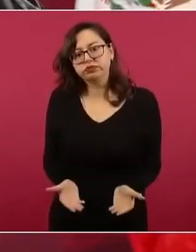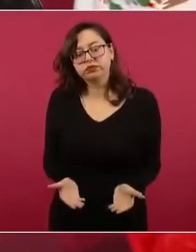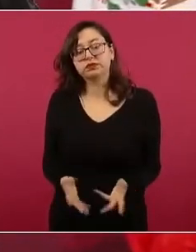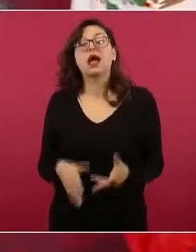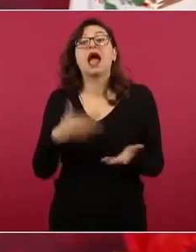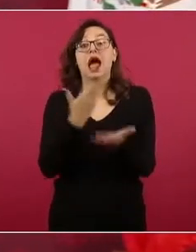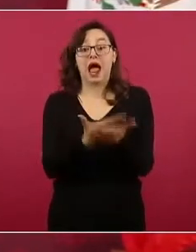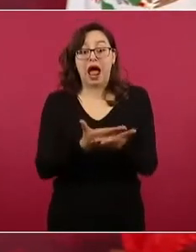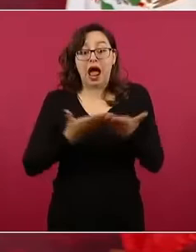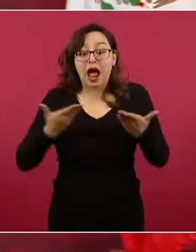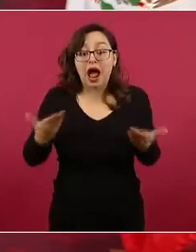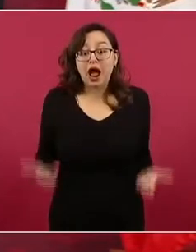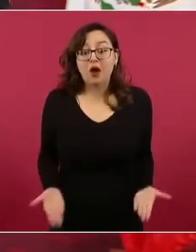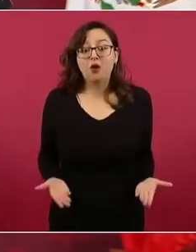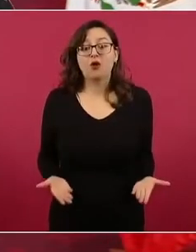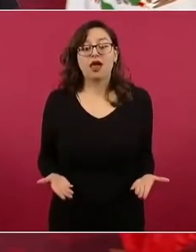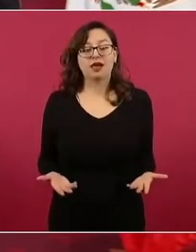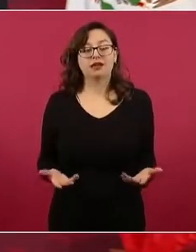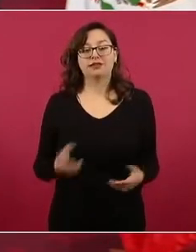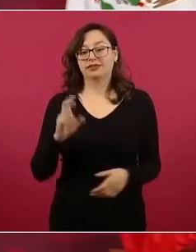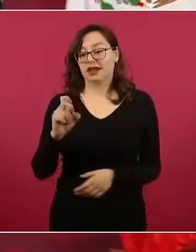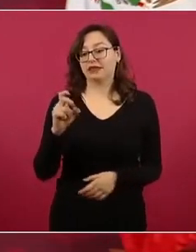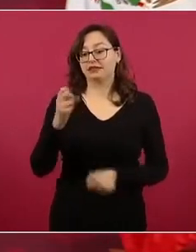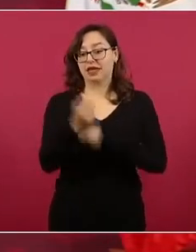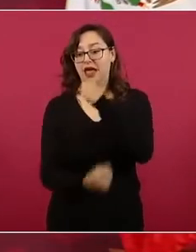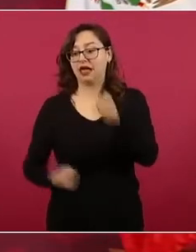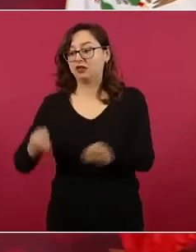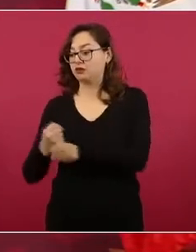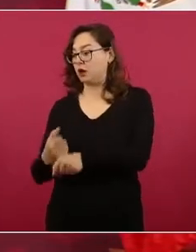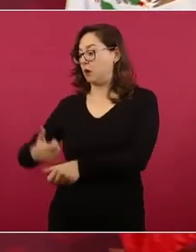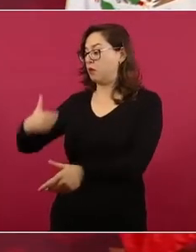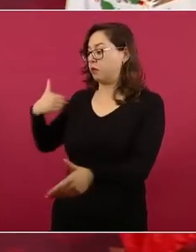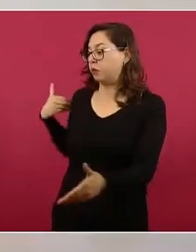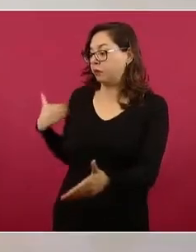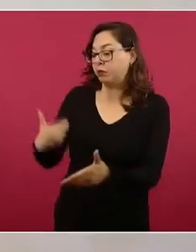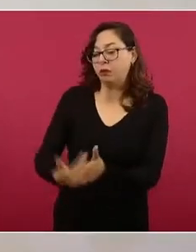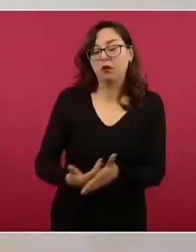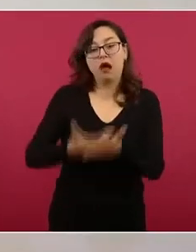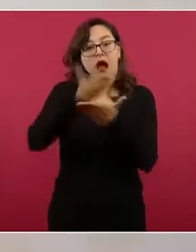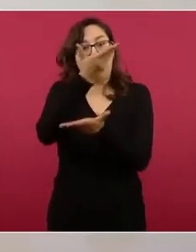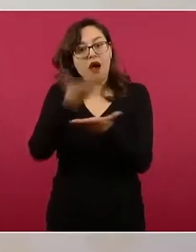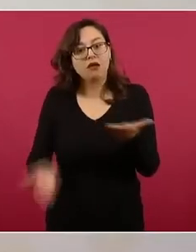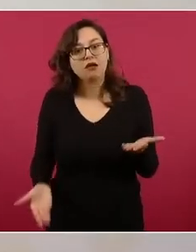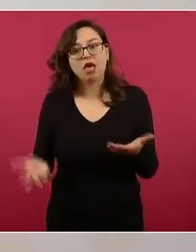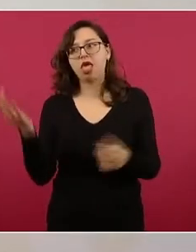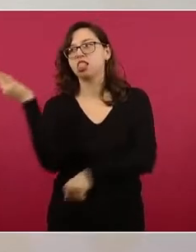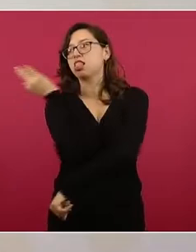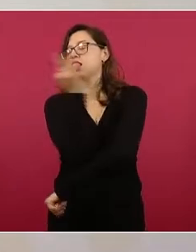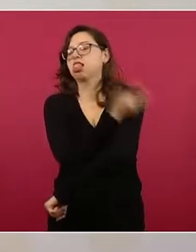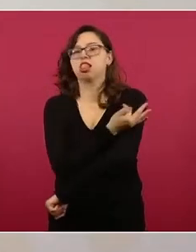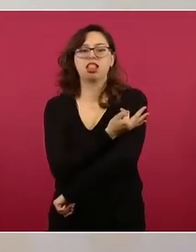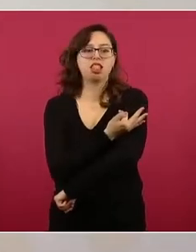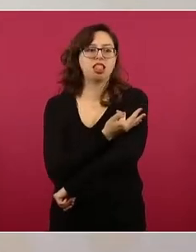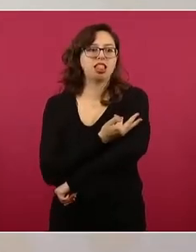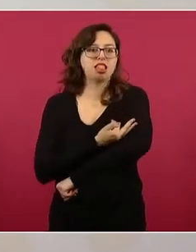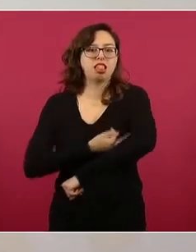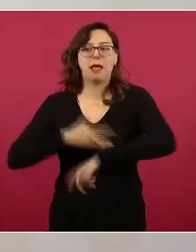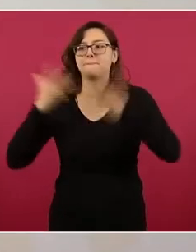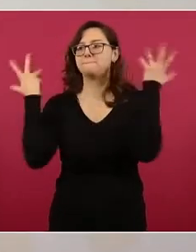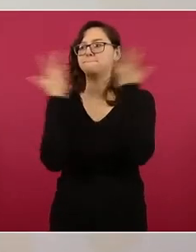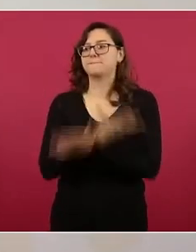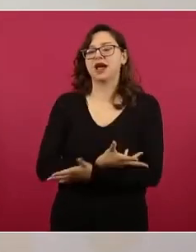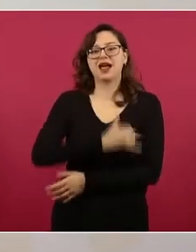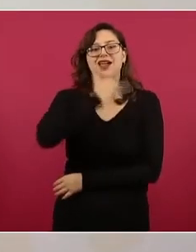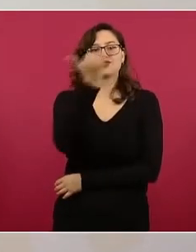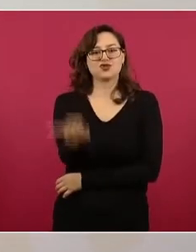la herencia de esa política. Nosotros lo